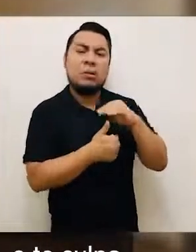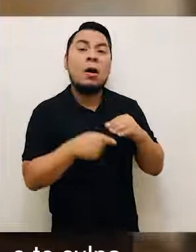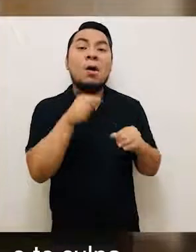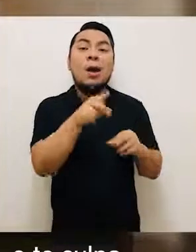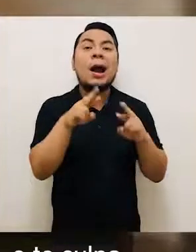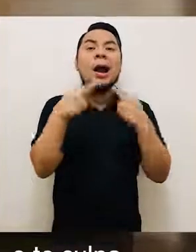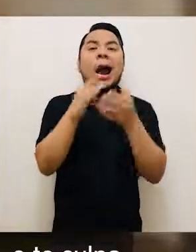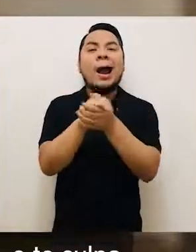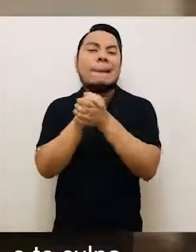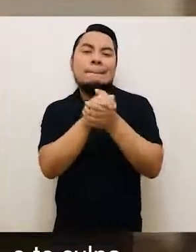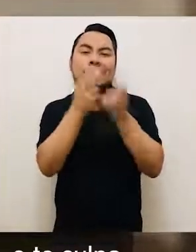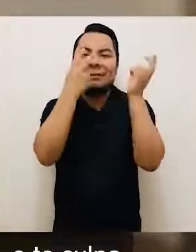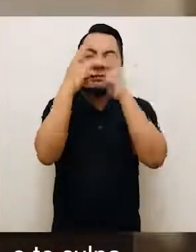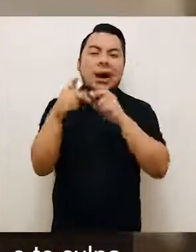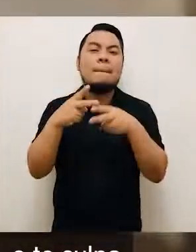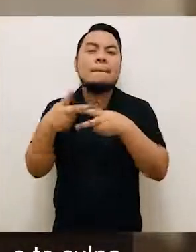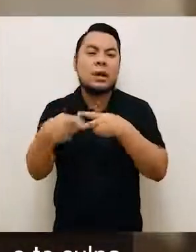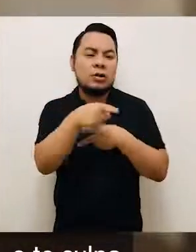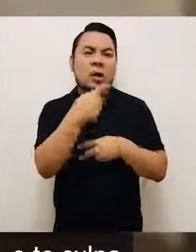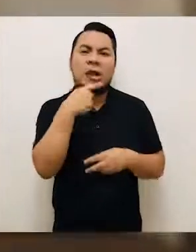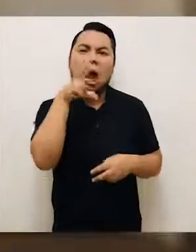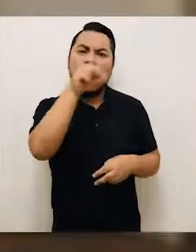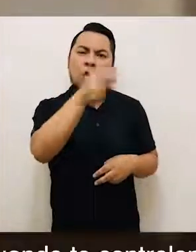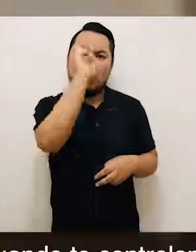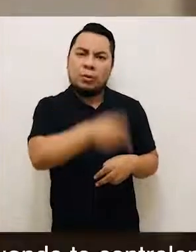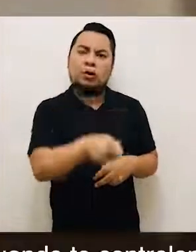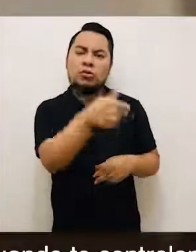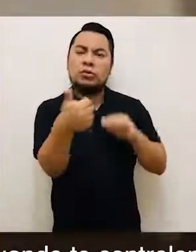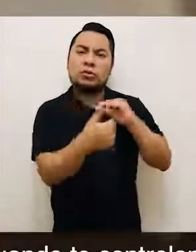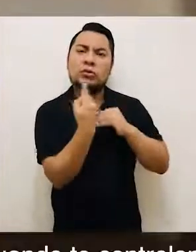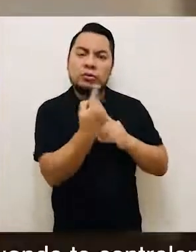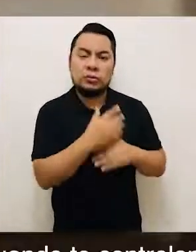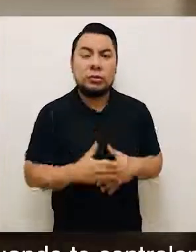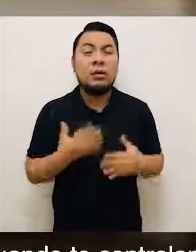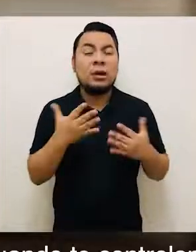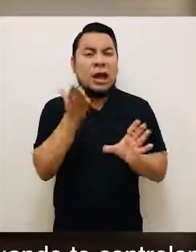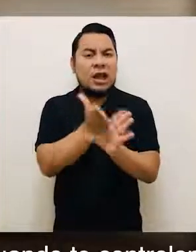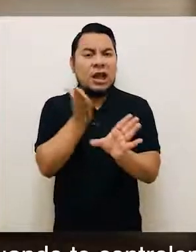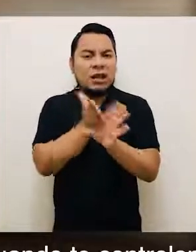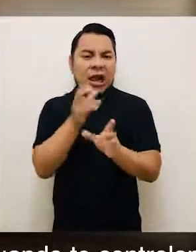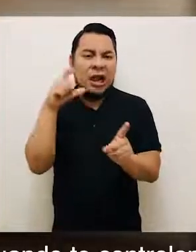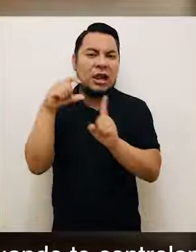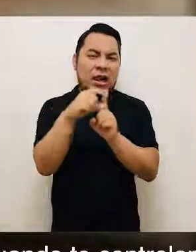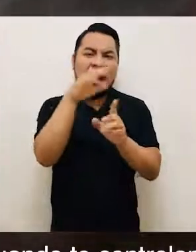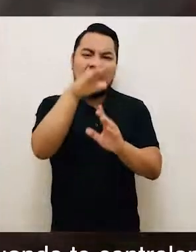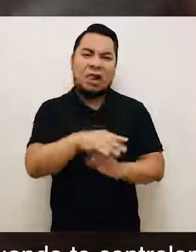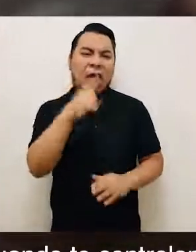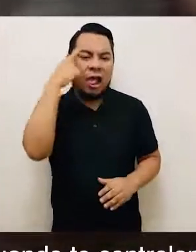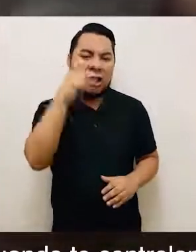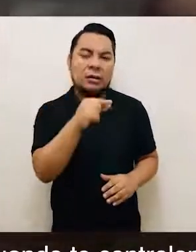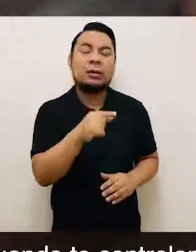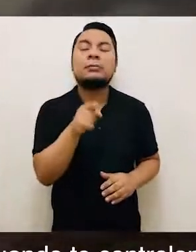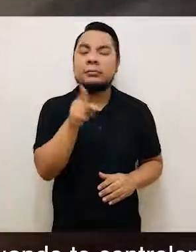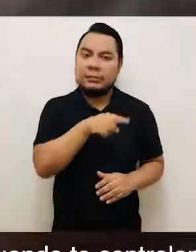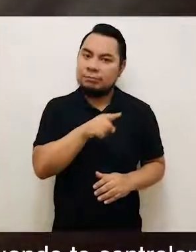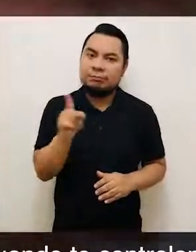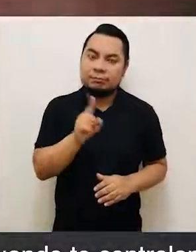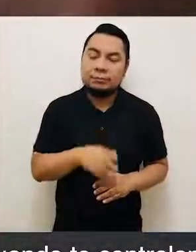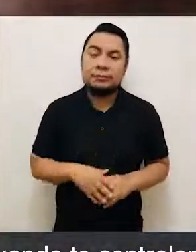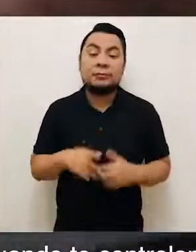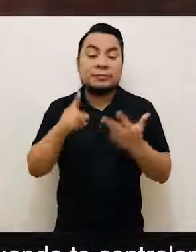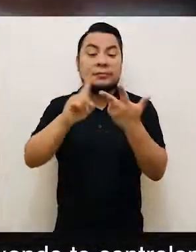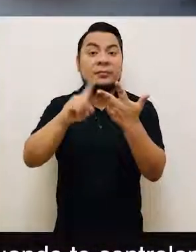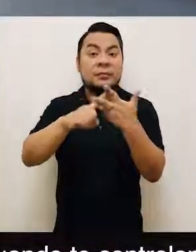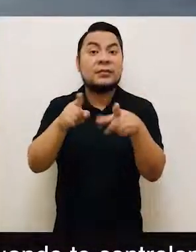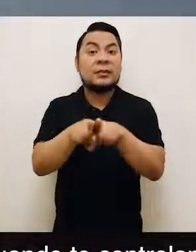reúnas con amigos, vecinos, en general cuando hay cualquier tipo de agresión psicológica. Mientras que hay violencia